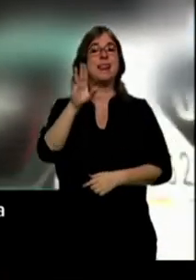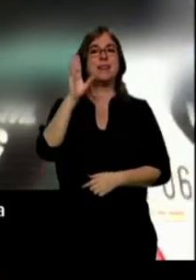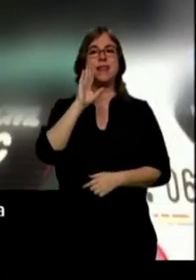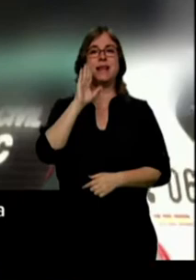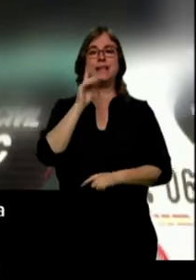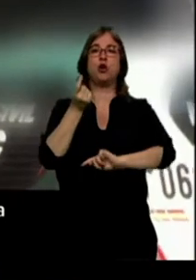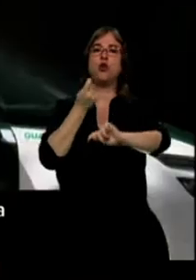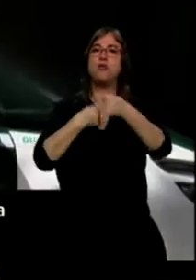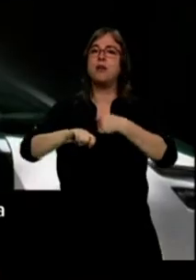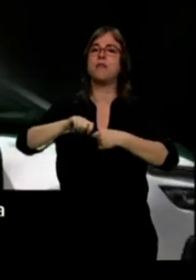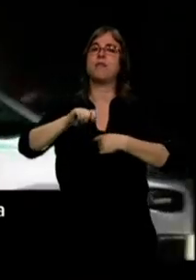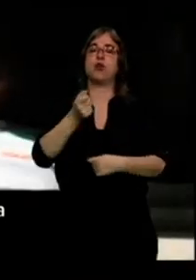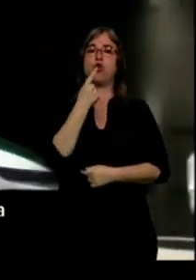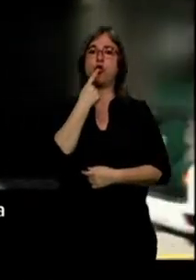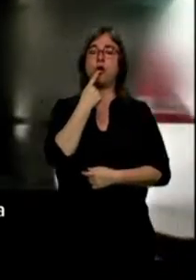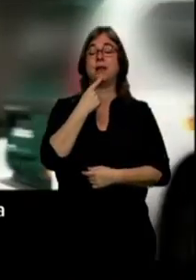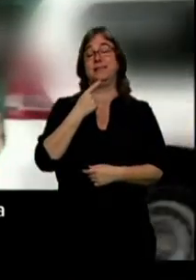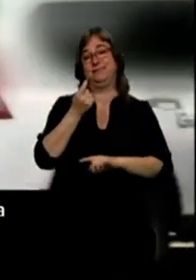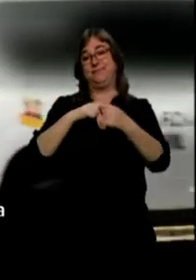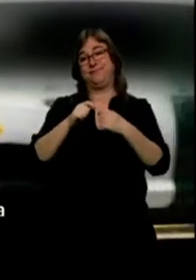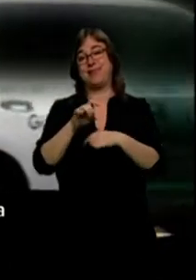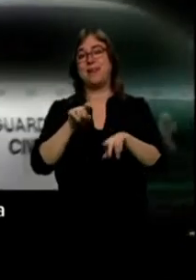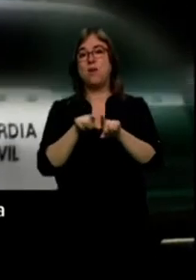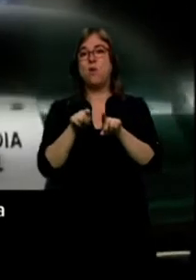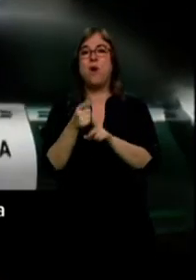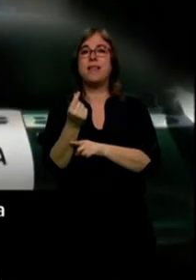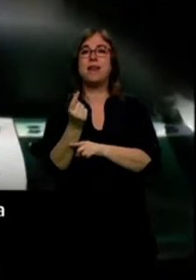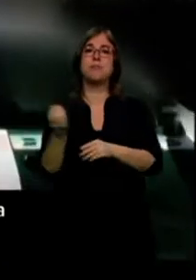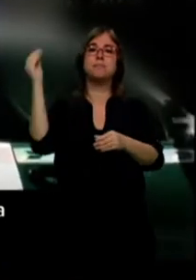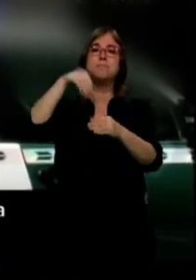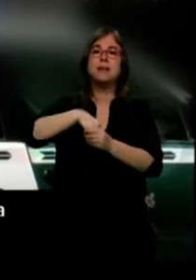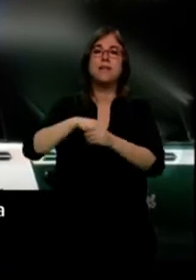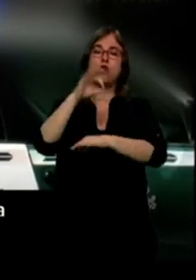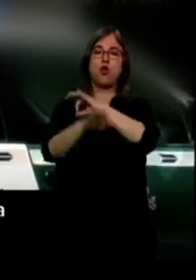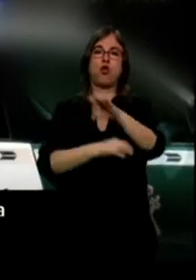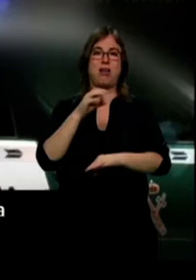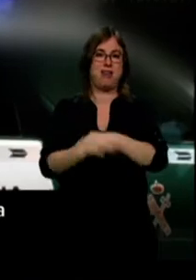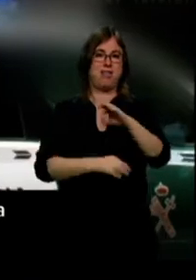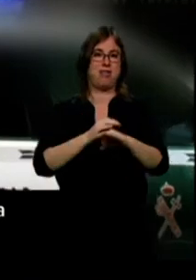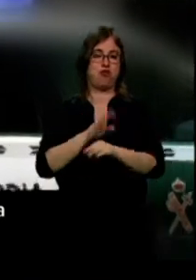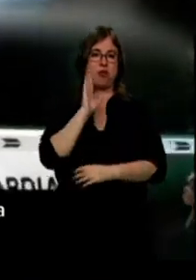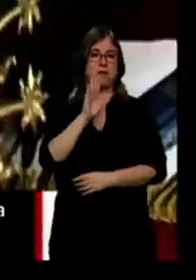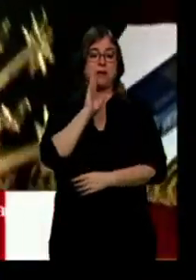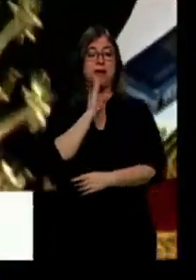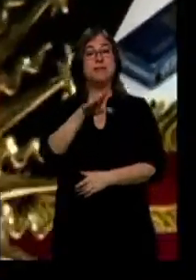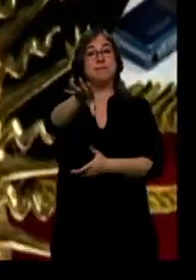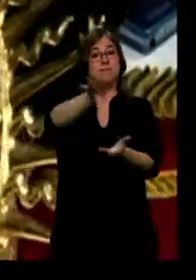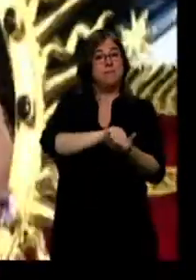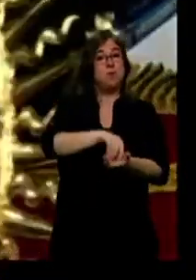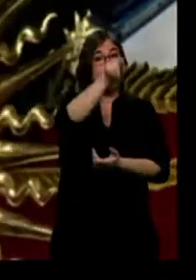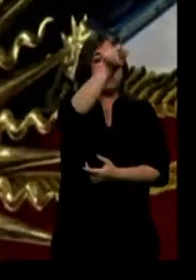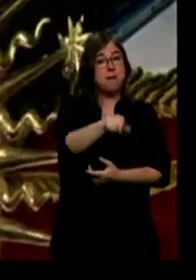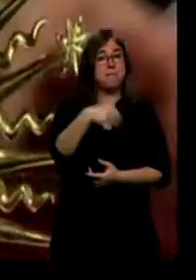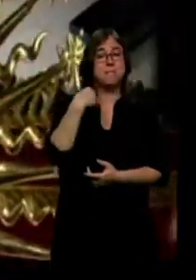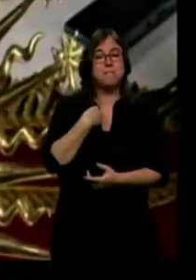drogas, blanqueo de capitales y pertenencia a organización criminal. Entre los arrestados se encuentra uno de los condenados en 2014 por